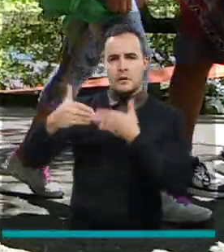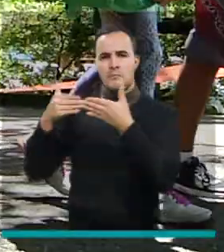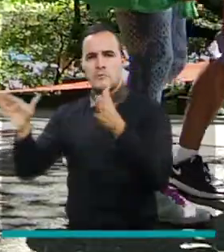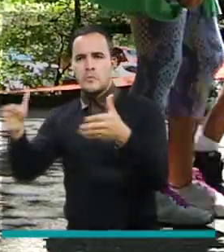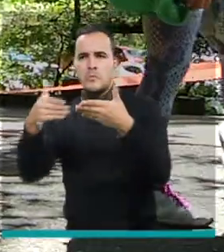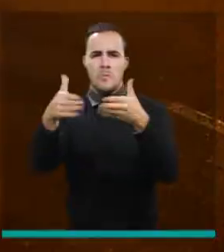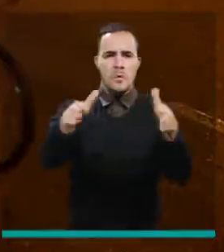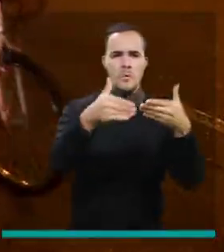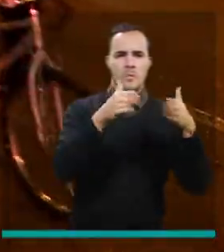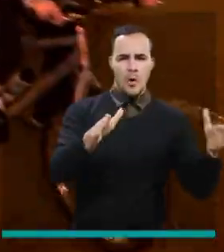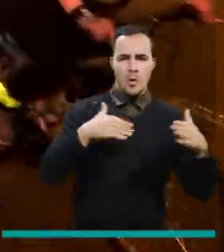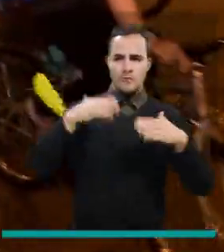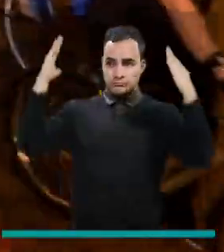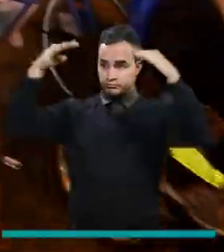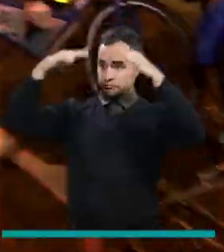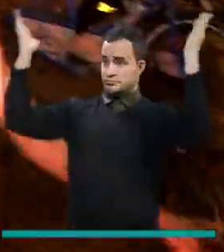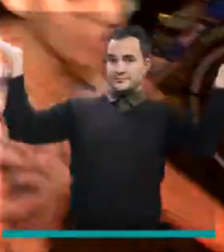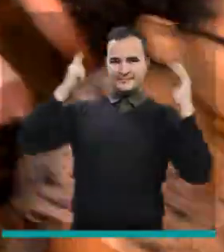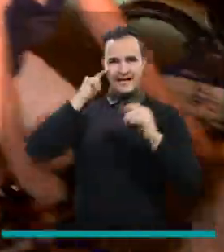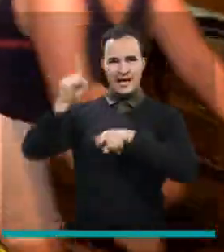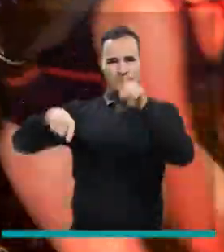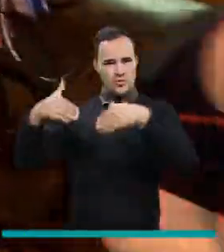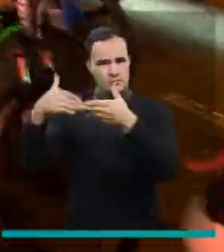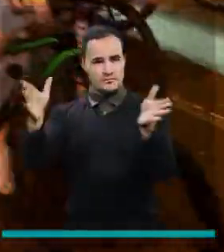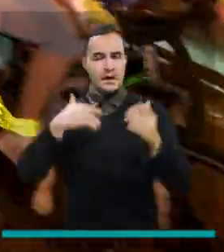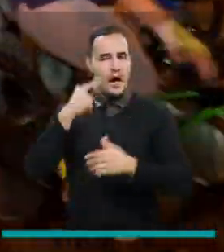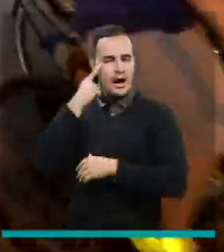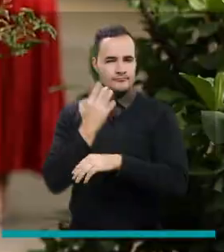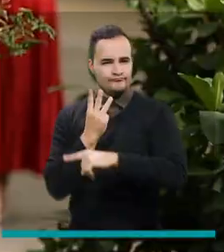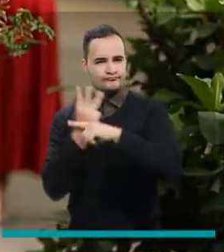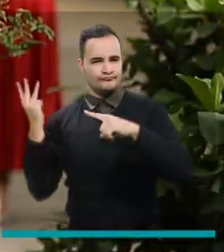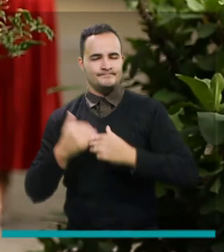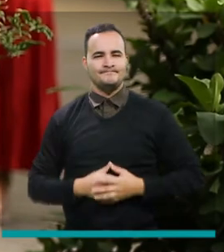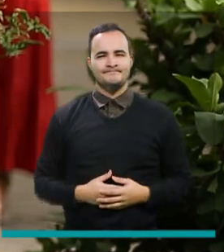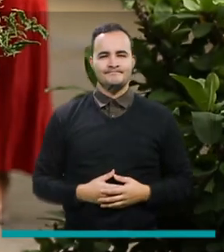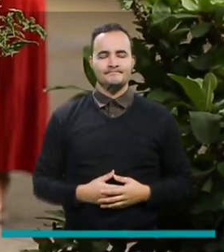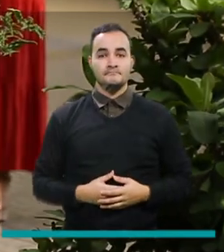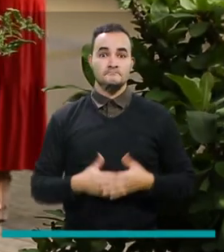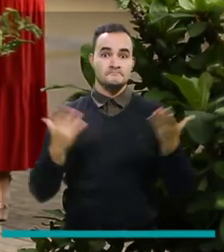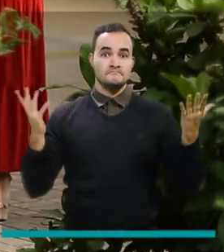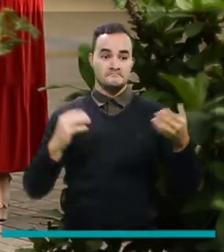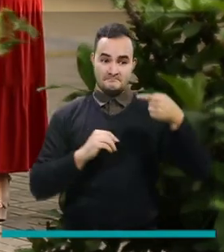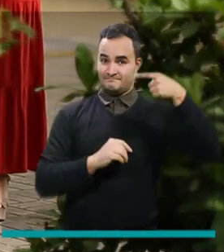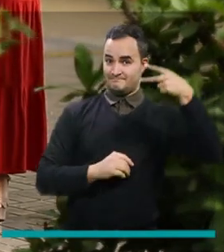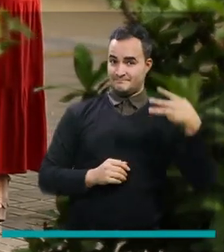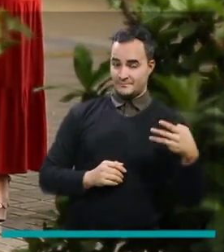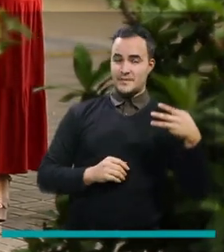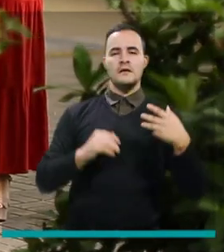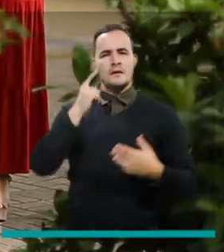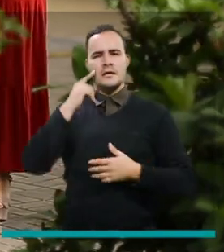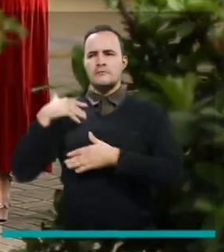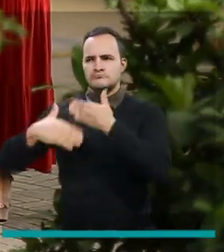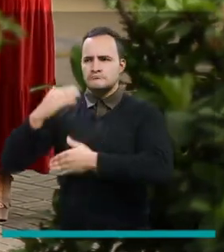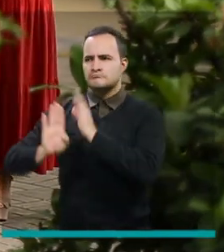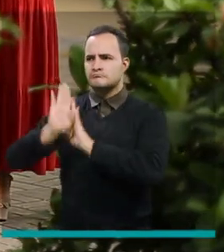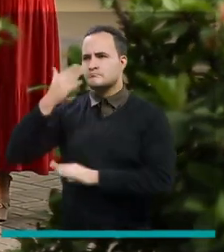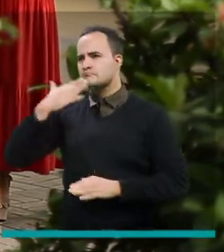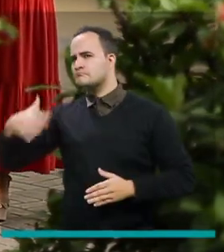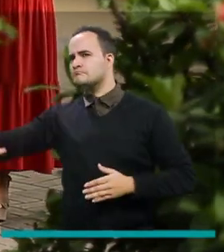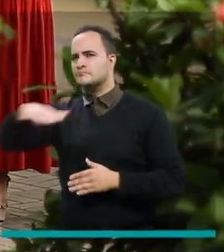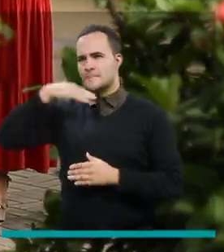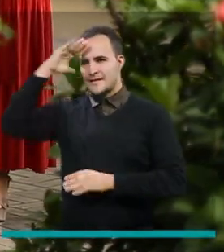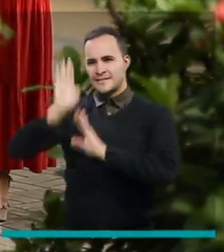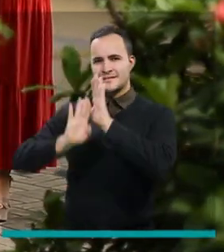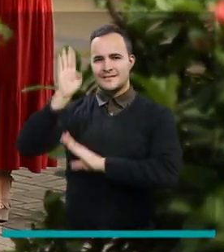habilitarán los escenarios deportivos al aire libre que desees recontar y ahora en medellín conecta tv es tiempo de